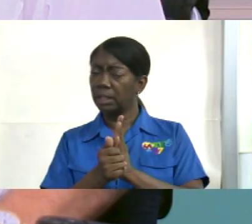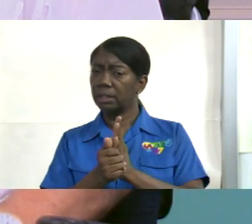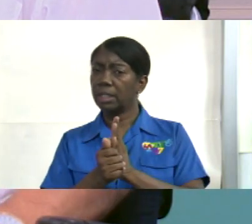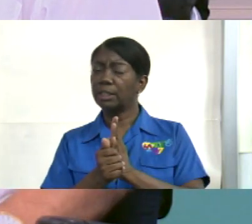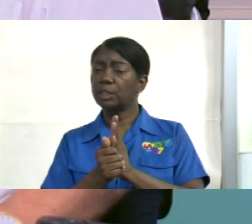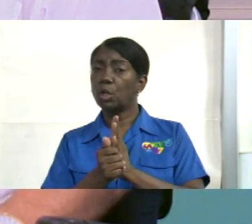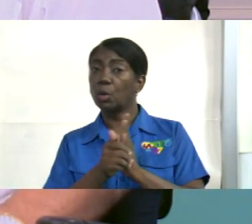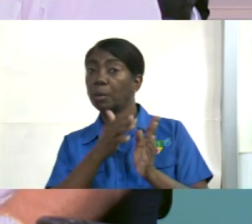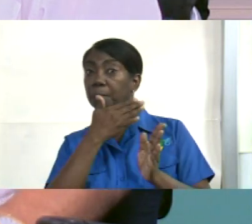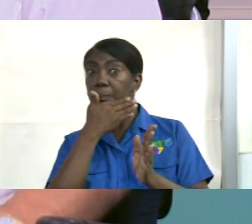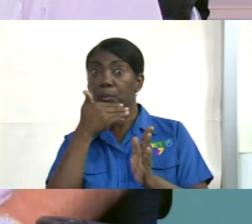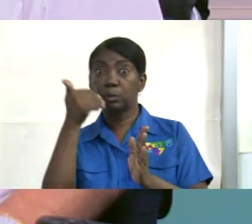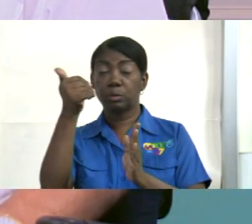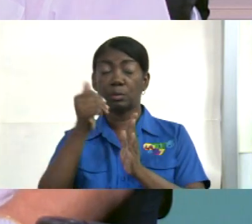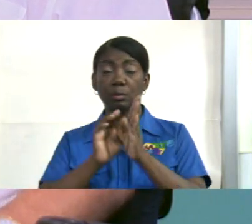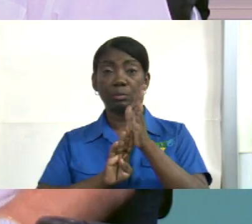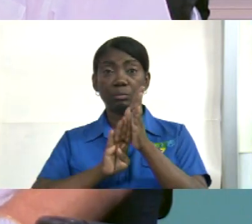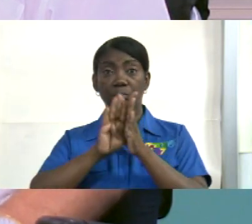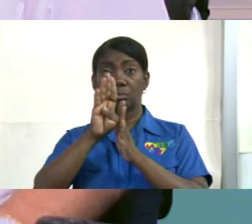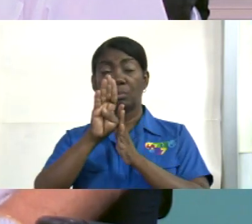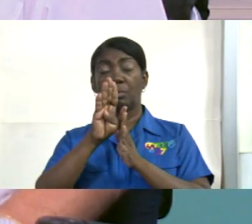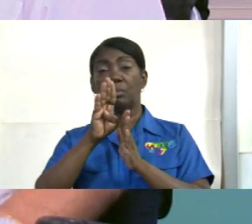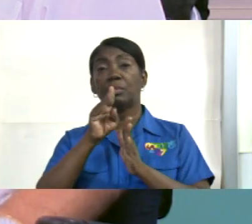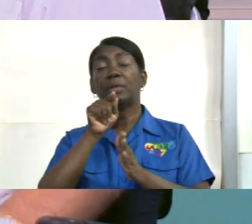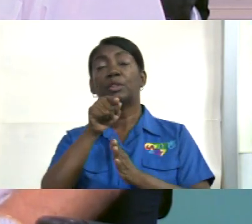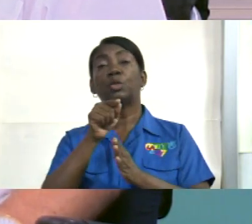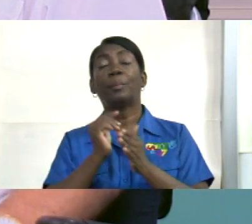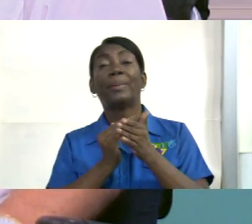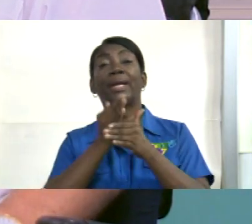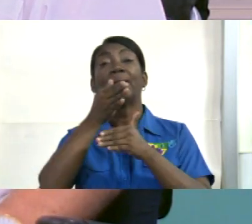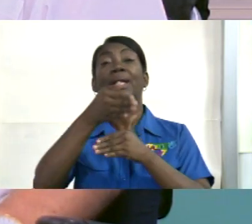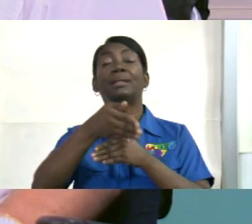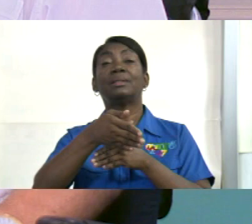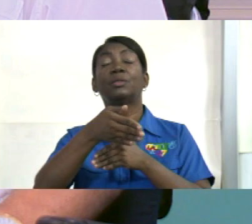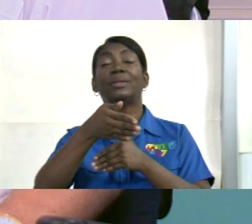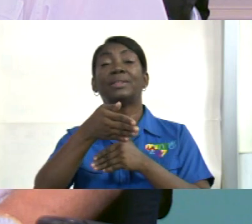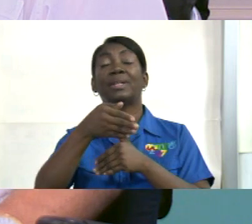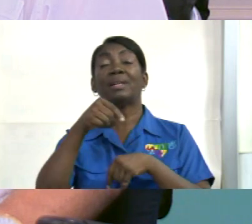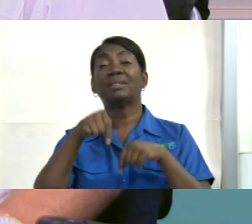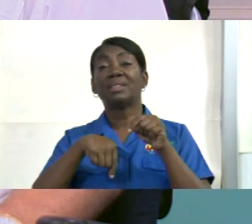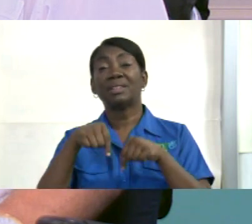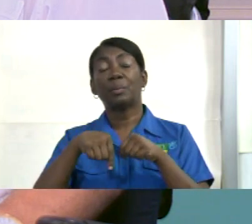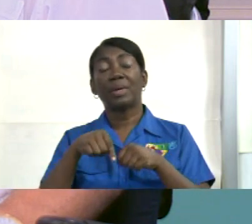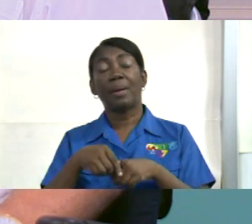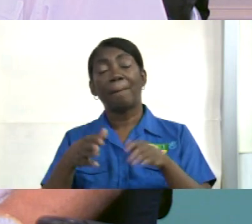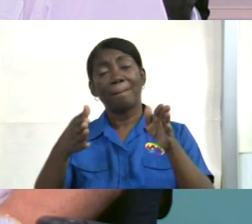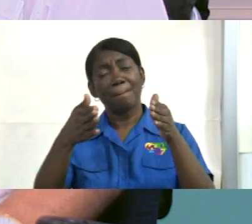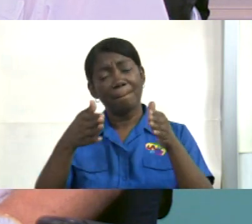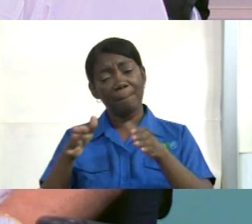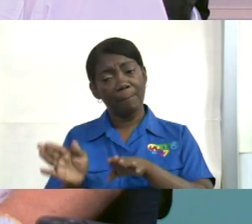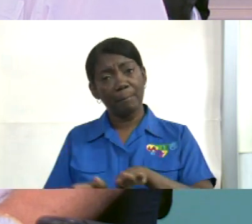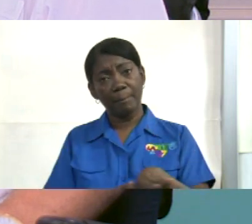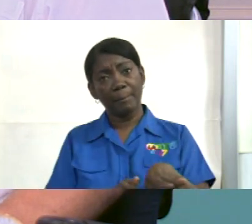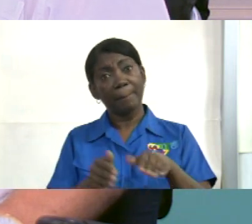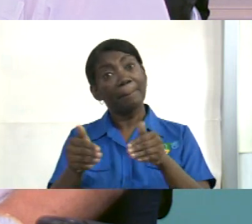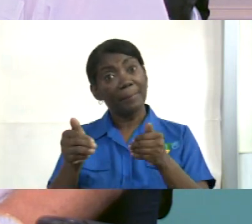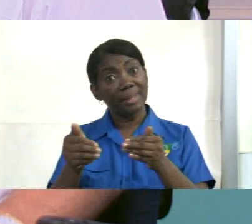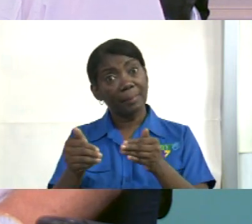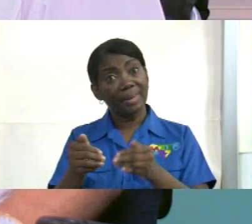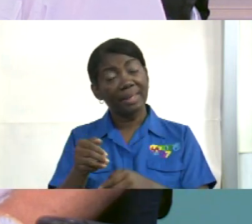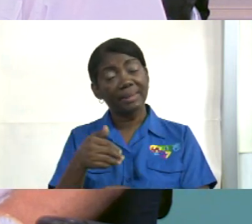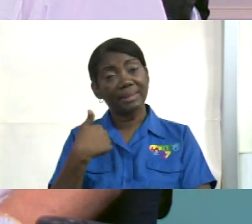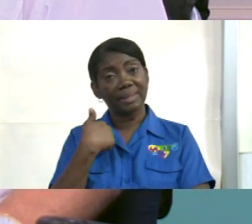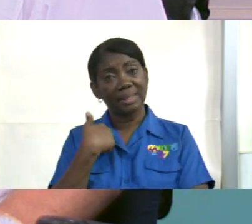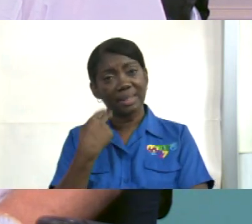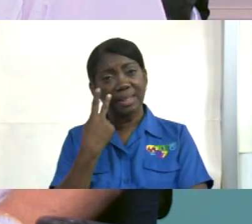usted es un vivo testimonio de eso en Panamá tiene que apreciar